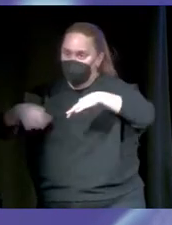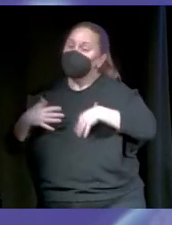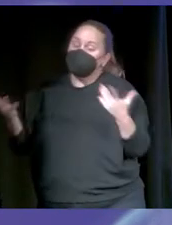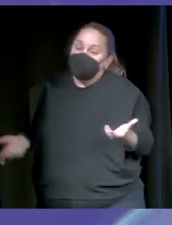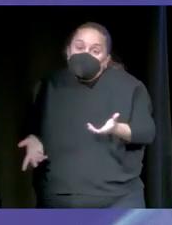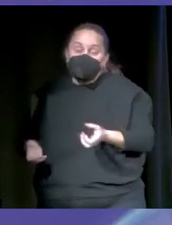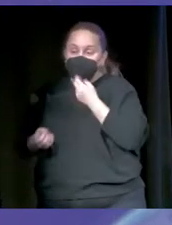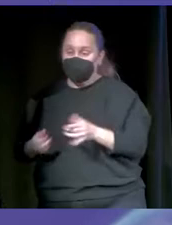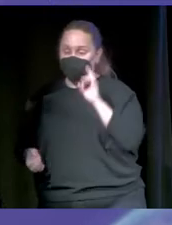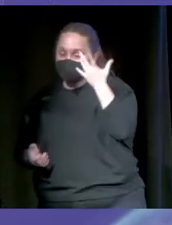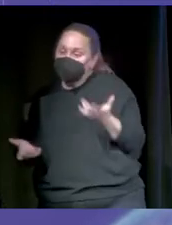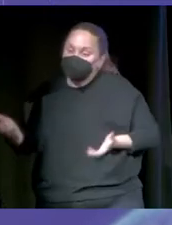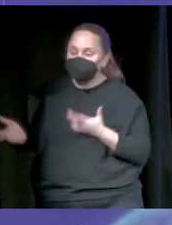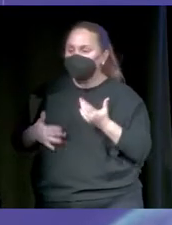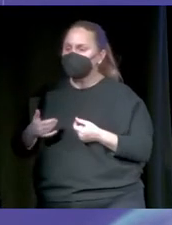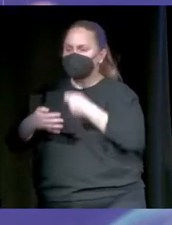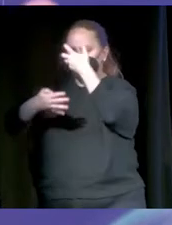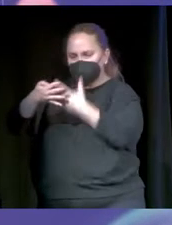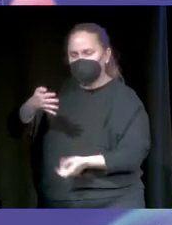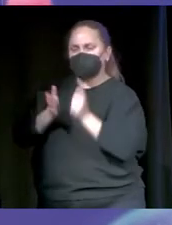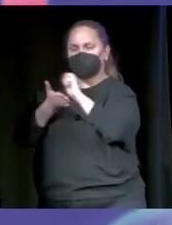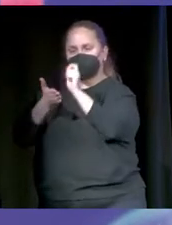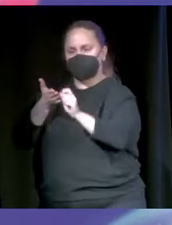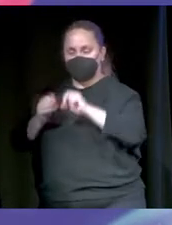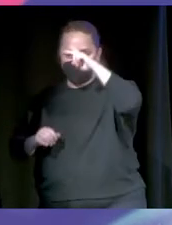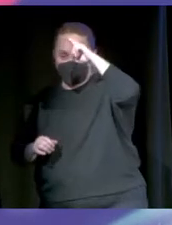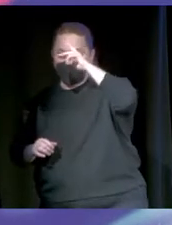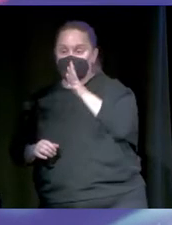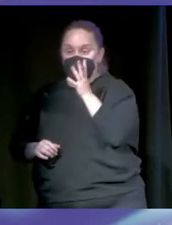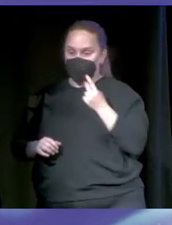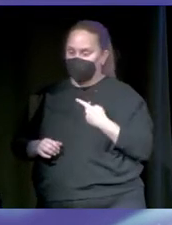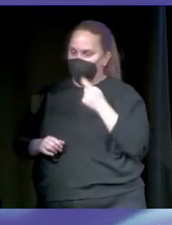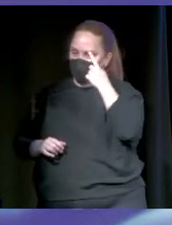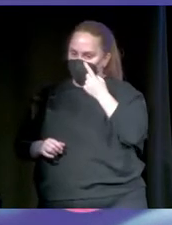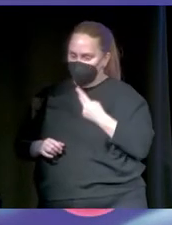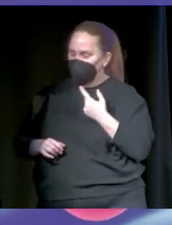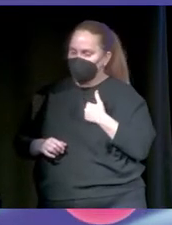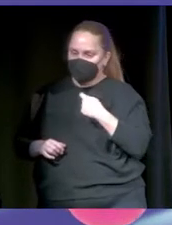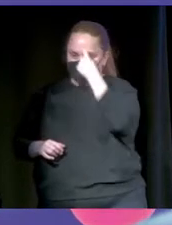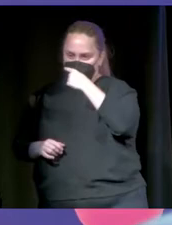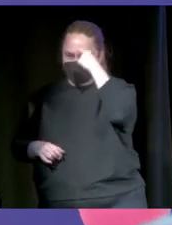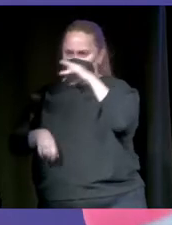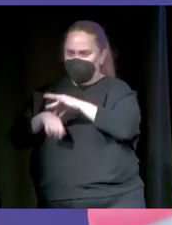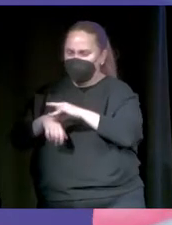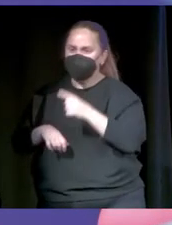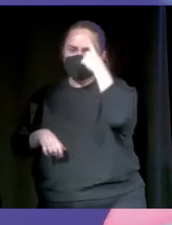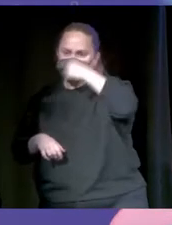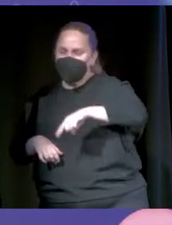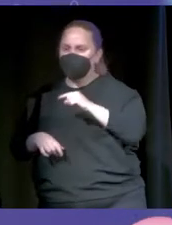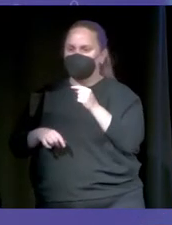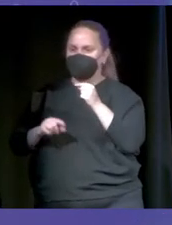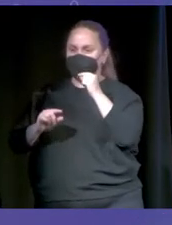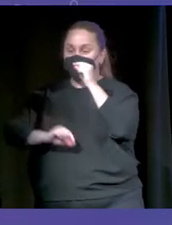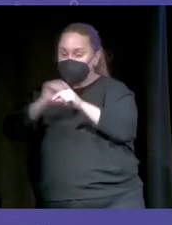de cosas que nos preocupaban. Porque la gente no me cree cuando lo digo. Somos unos hipocondríacos. Somos los que compraban gel hidroalcohólico antes de que